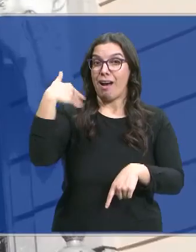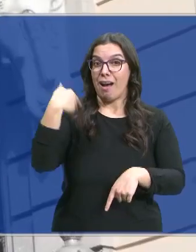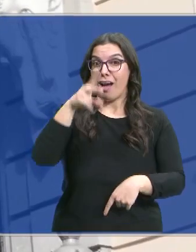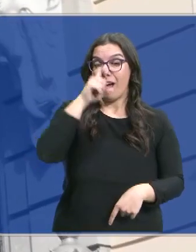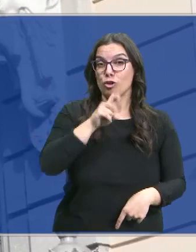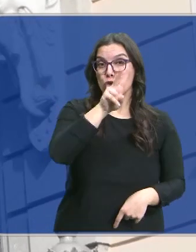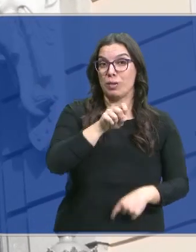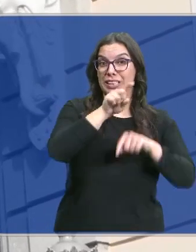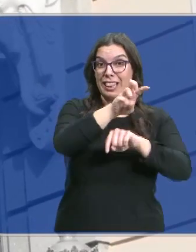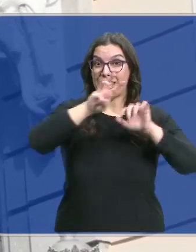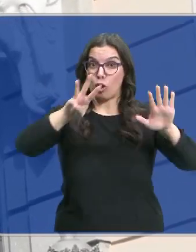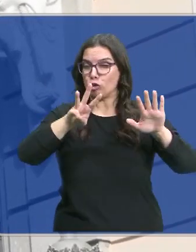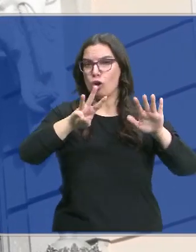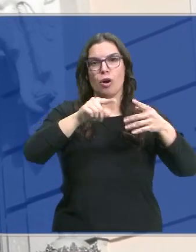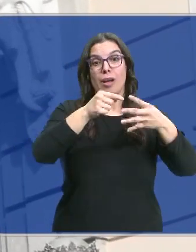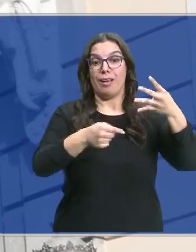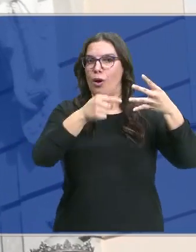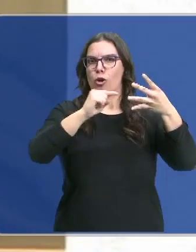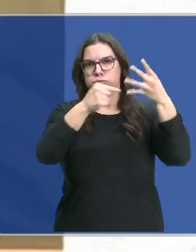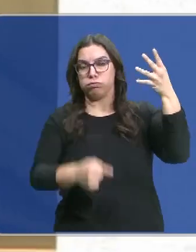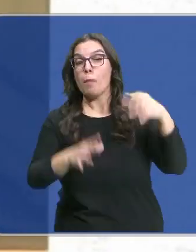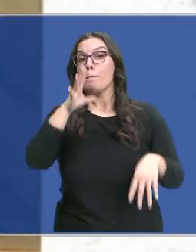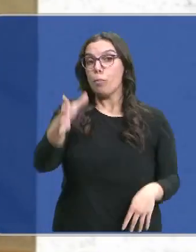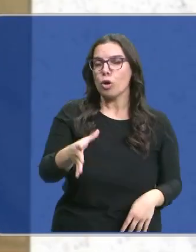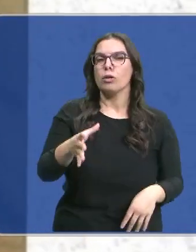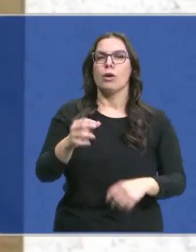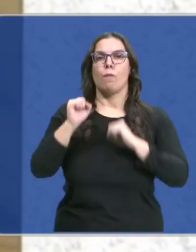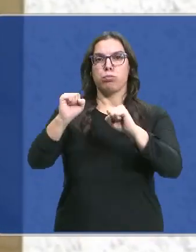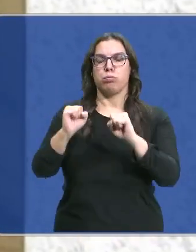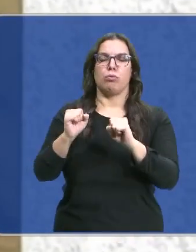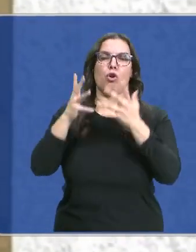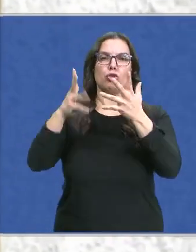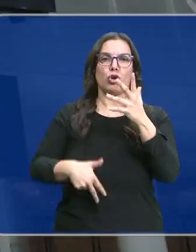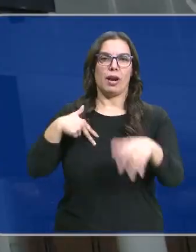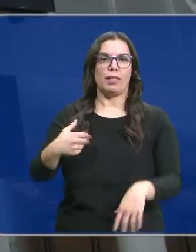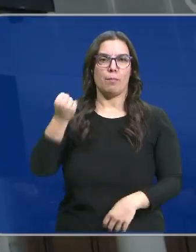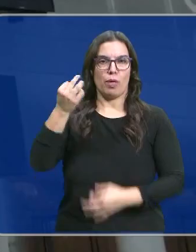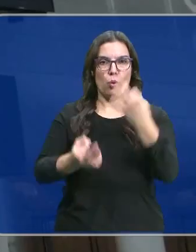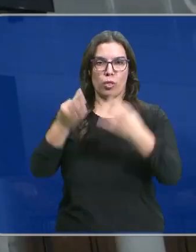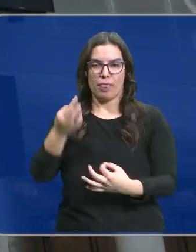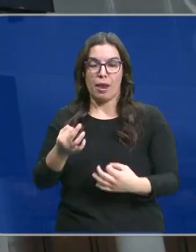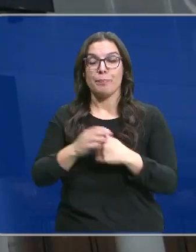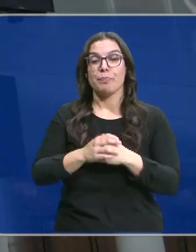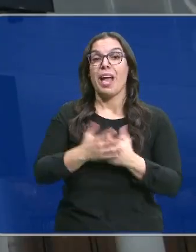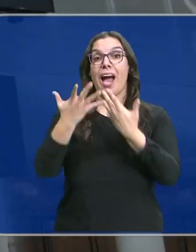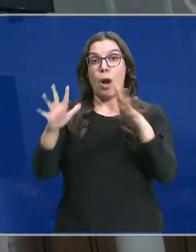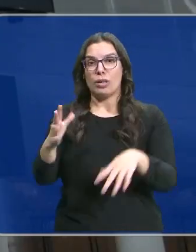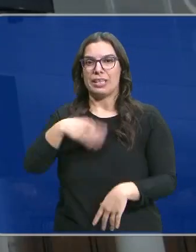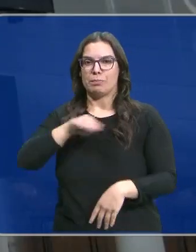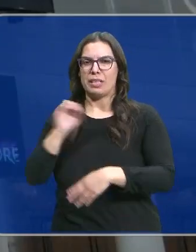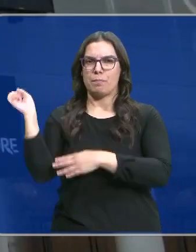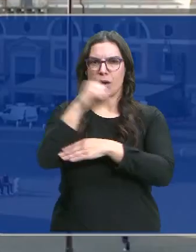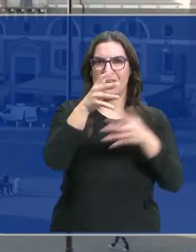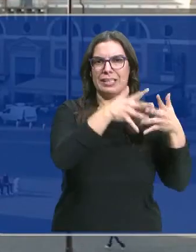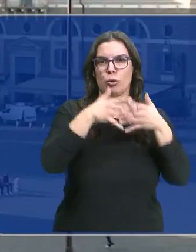tenía en 2018 lastrada por el bloqueo del poder judicial y la división política. Con todo, España supera en estos índices a Estados Unidos